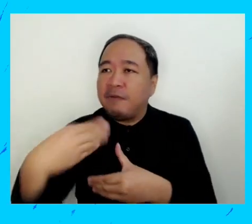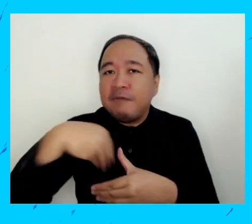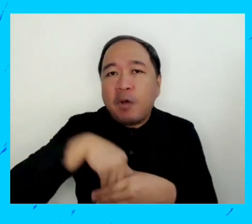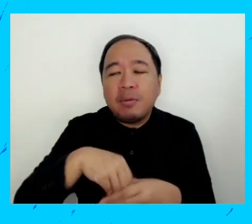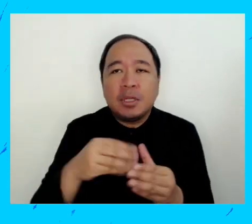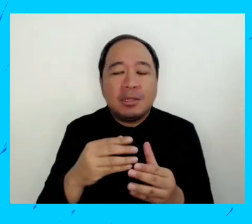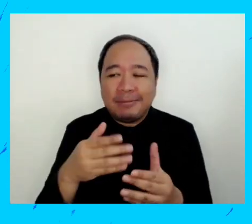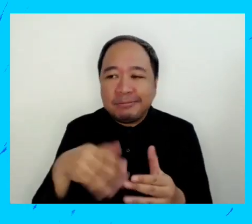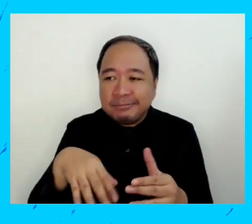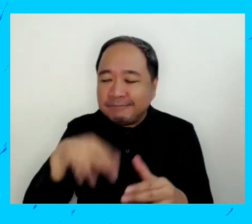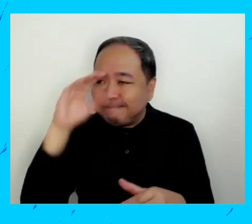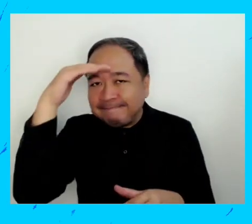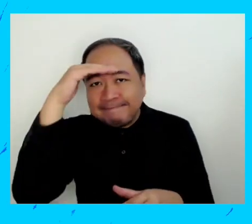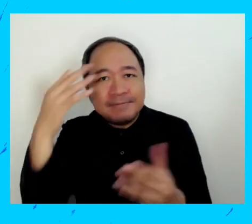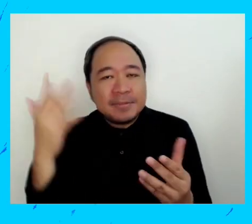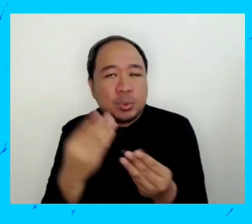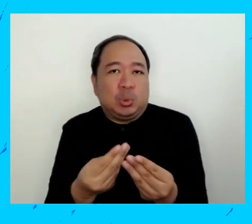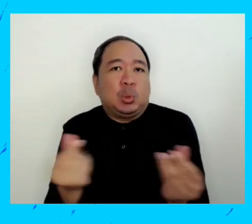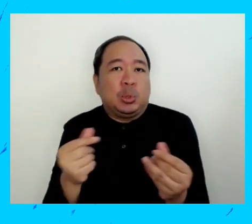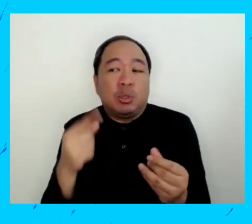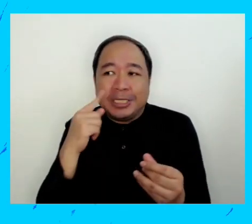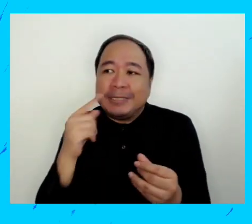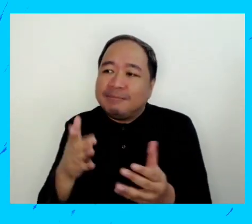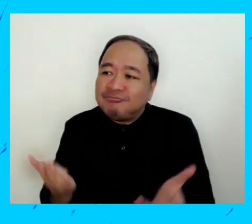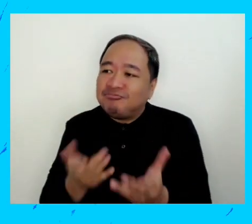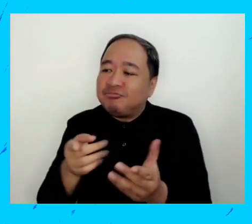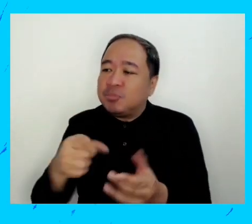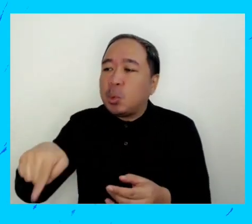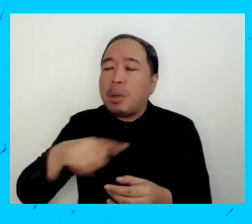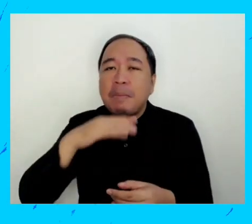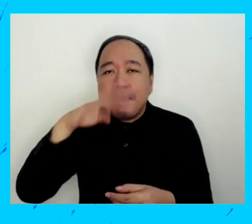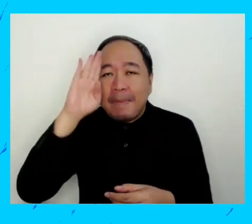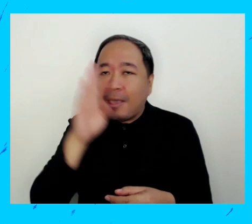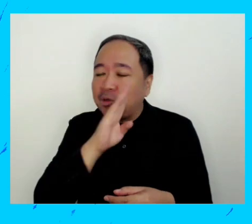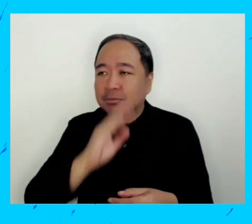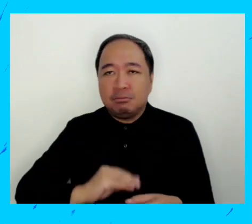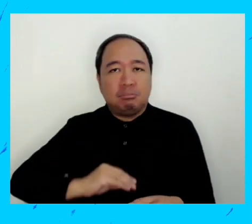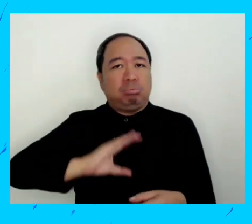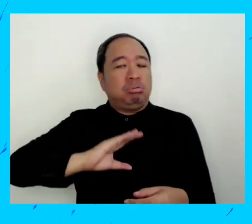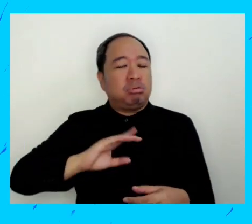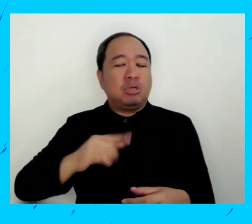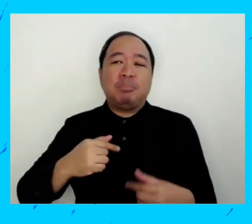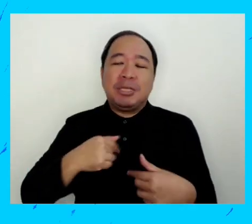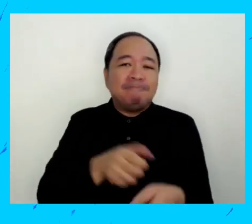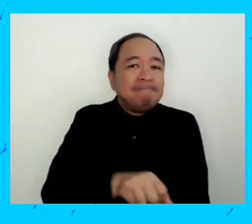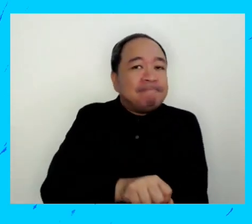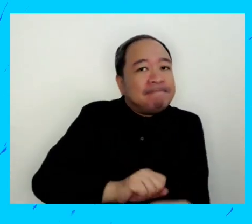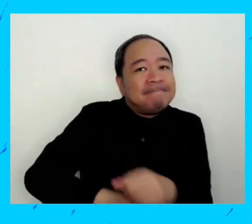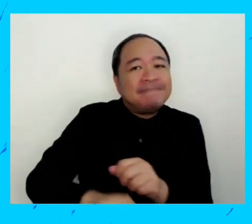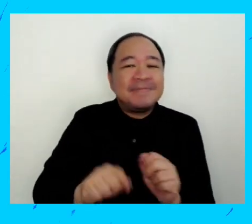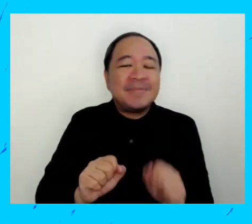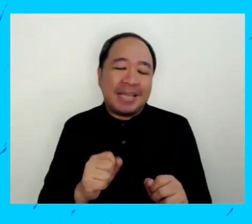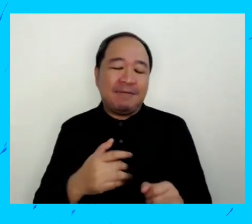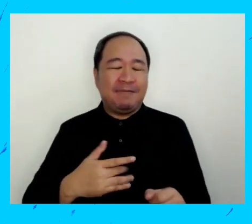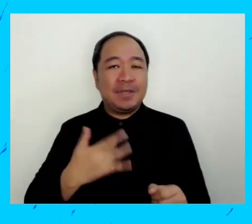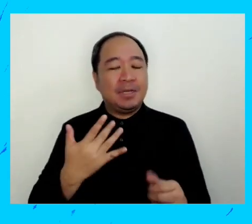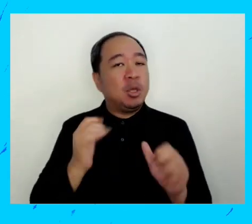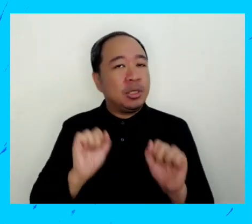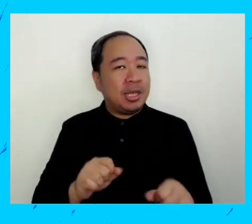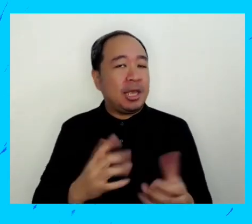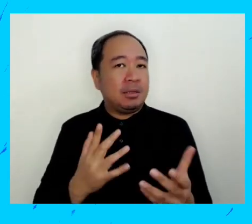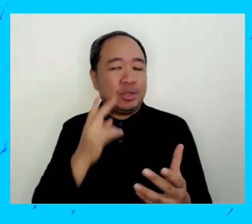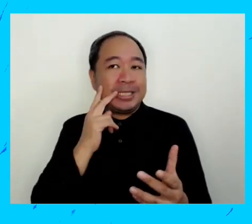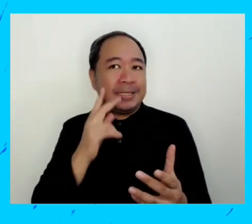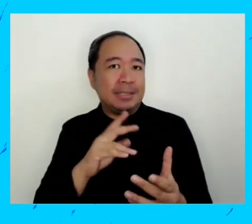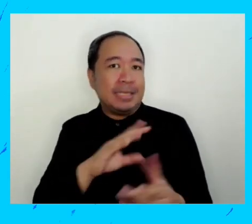estén incluidos. que ellos quieren sentir que estén incluidos. que son parte de la solución. Así que si hacemos que se